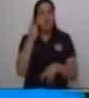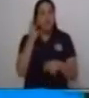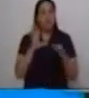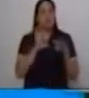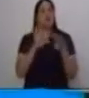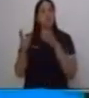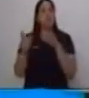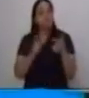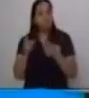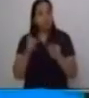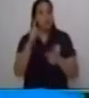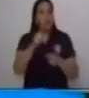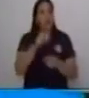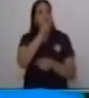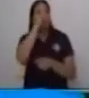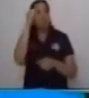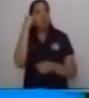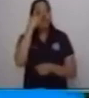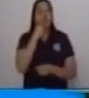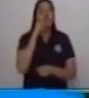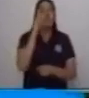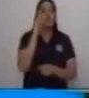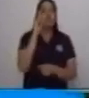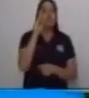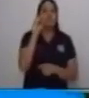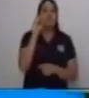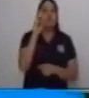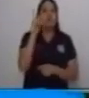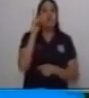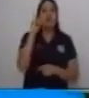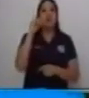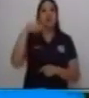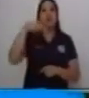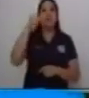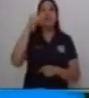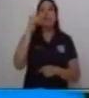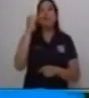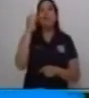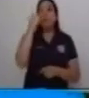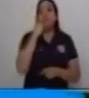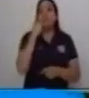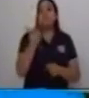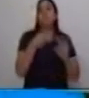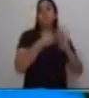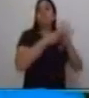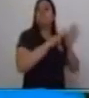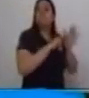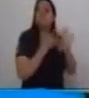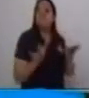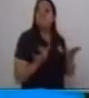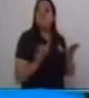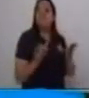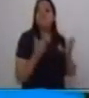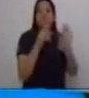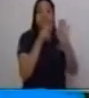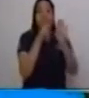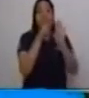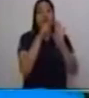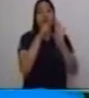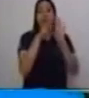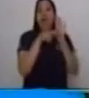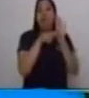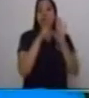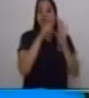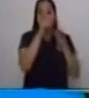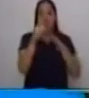oraciones subordinadas subordinadas significa que está a un nivel abajo de o